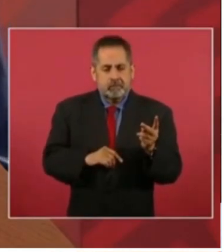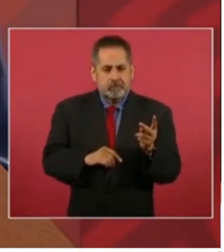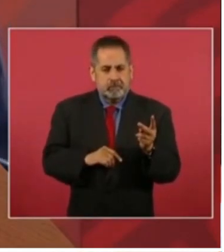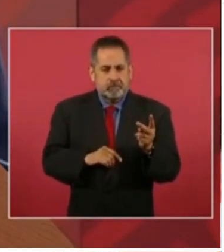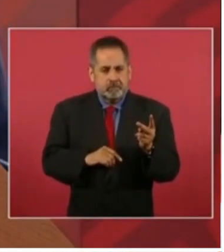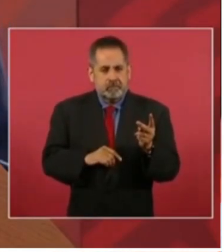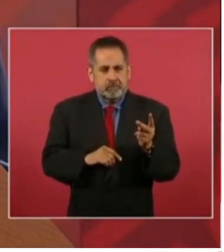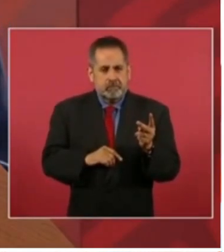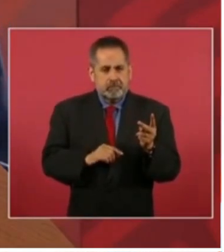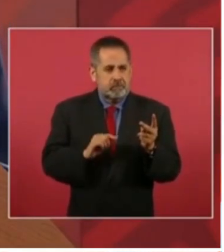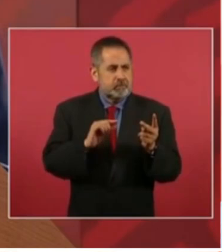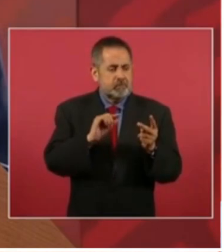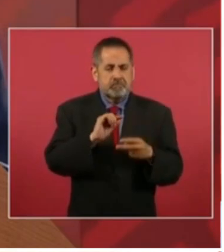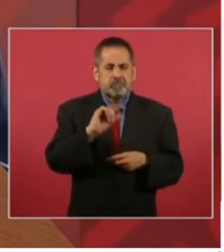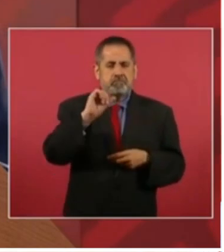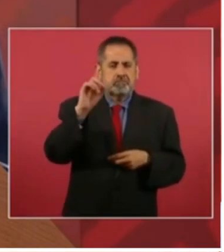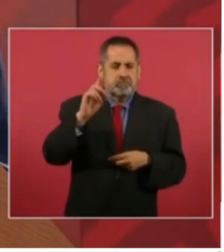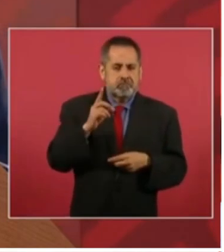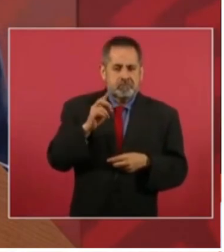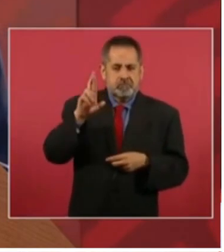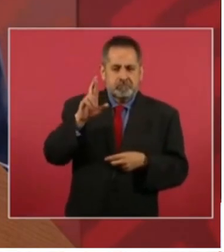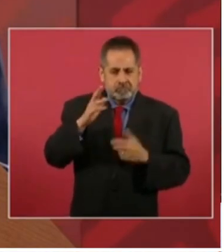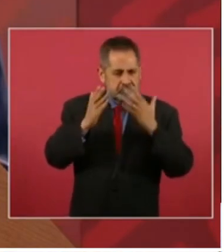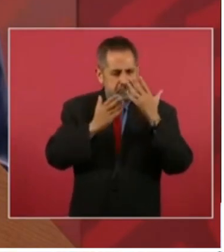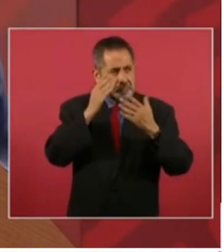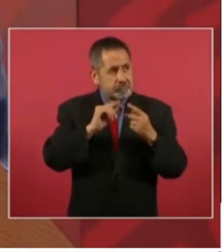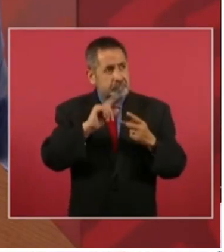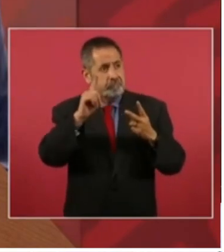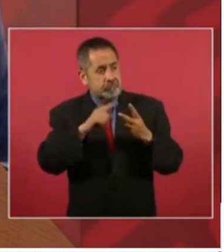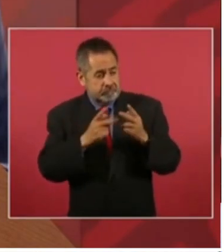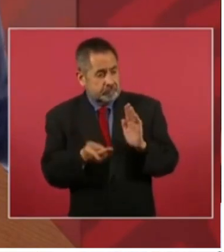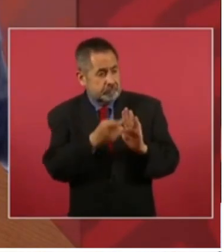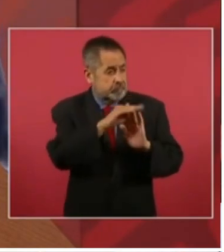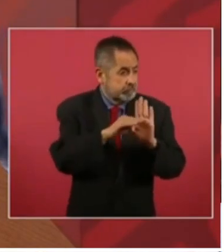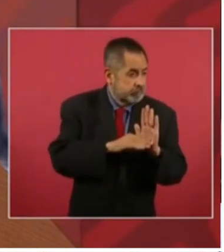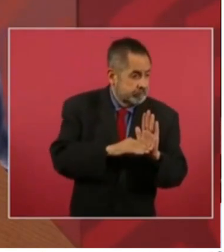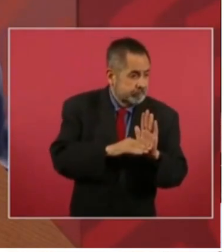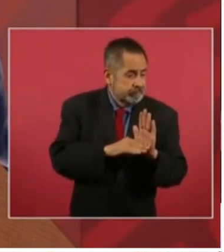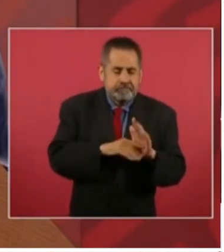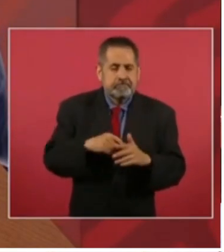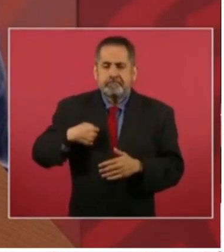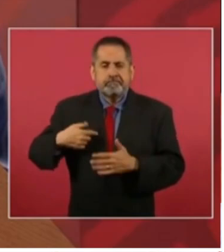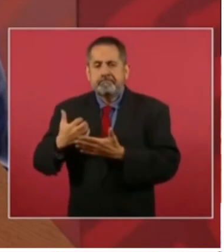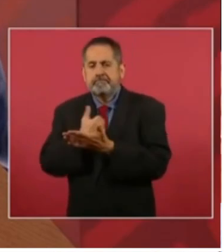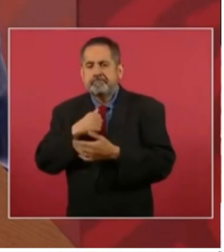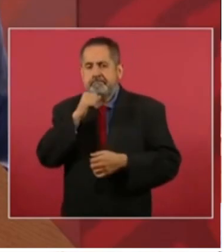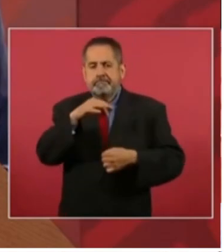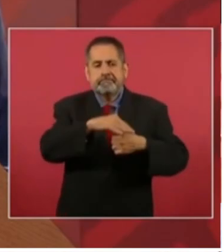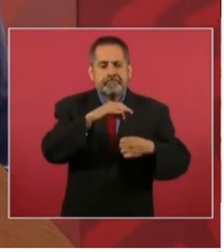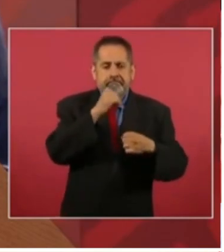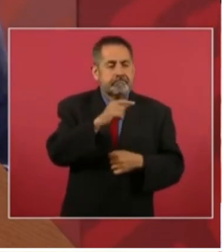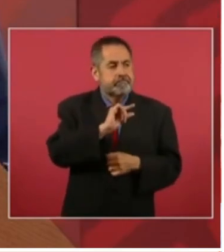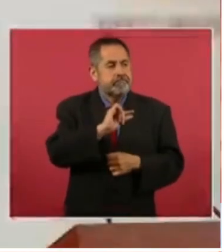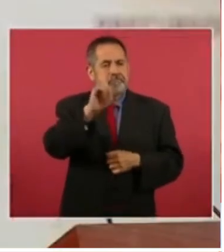doctores o sea profesionales con posgrado